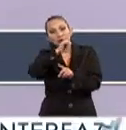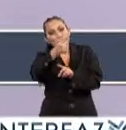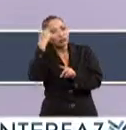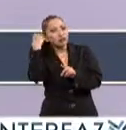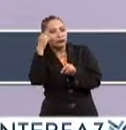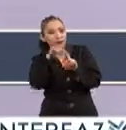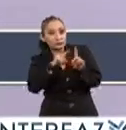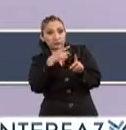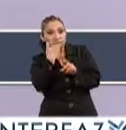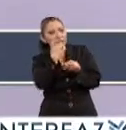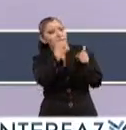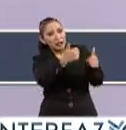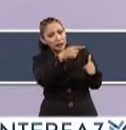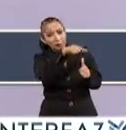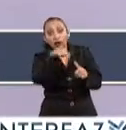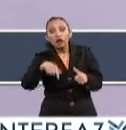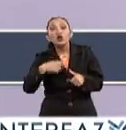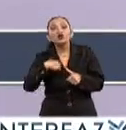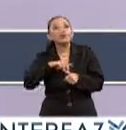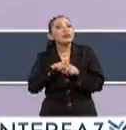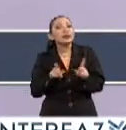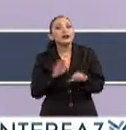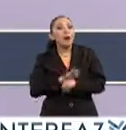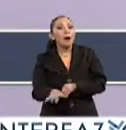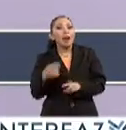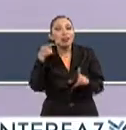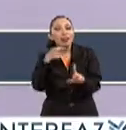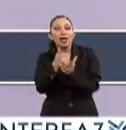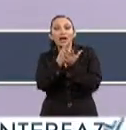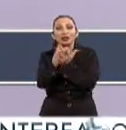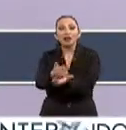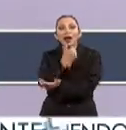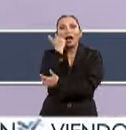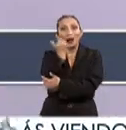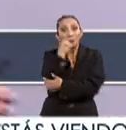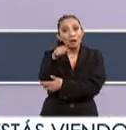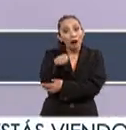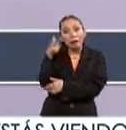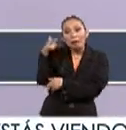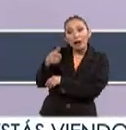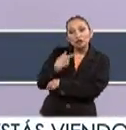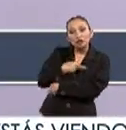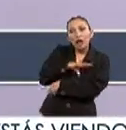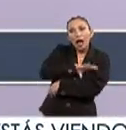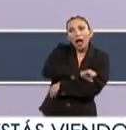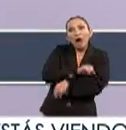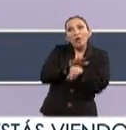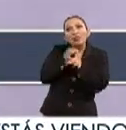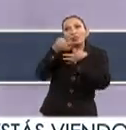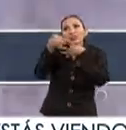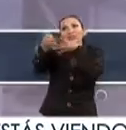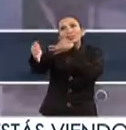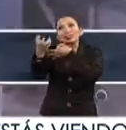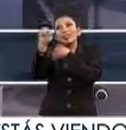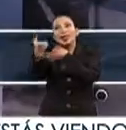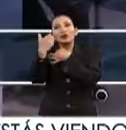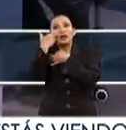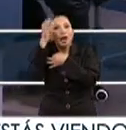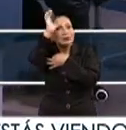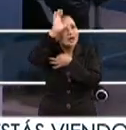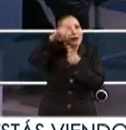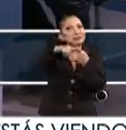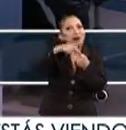congresos que también son muy buenos es que nosotros estamos enfocados en ayudarle al estudiante a descubrir su vocación, que se dé cuenta si puede ser